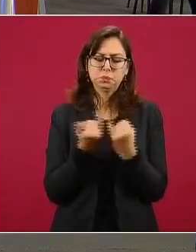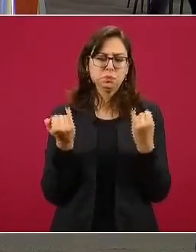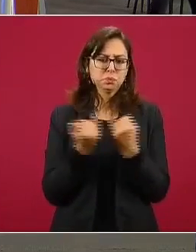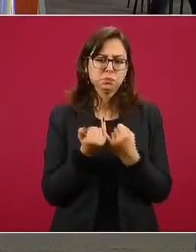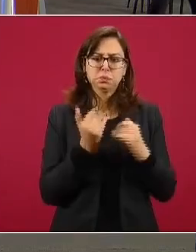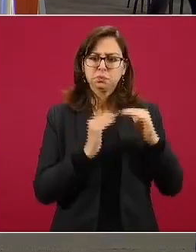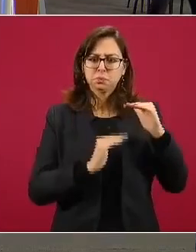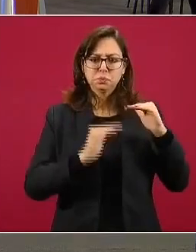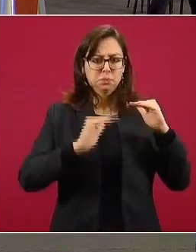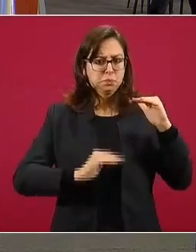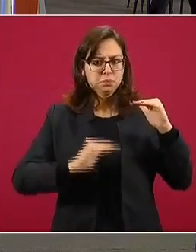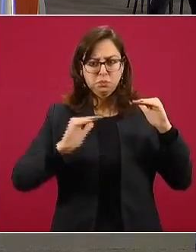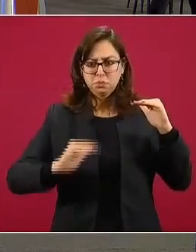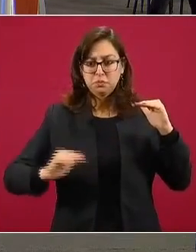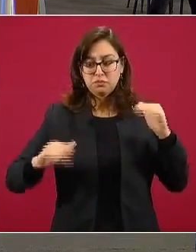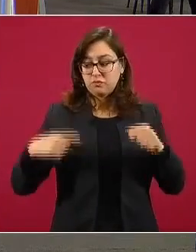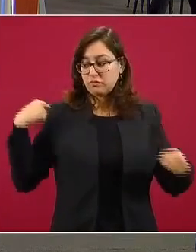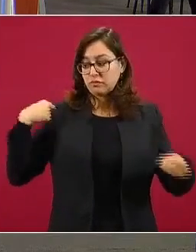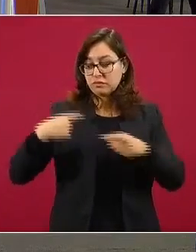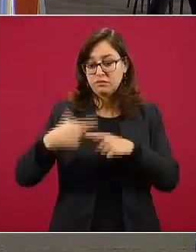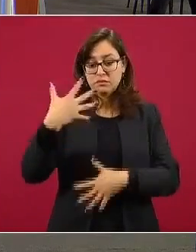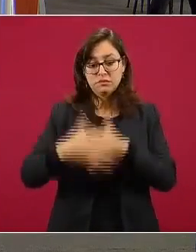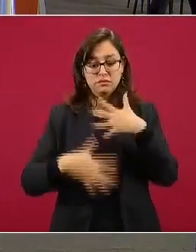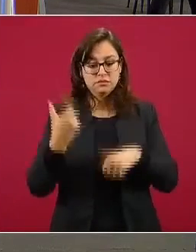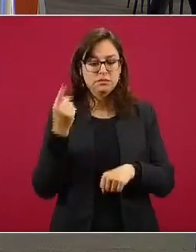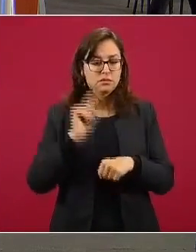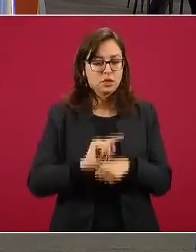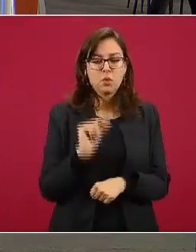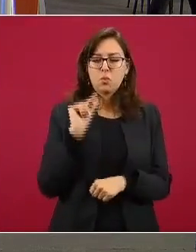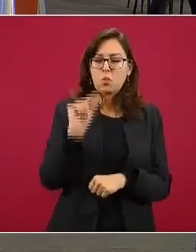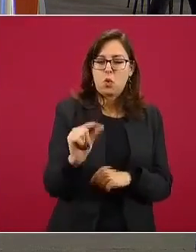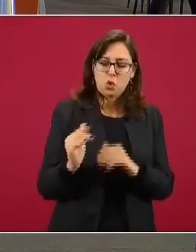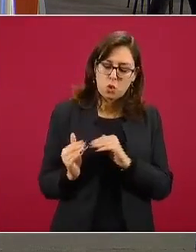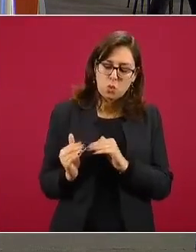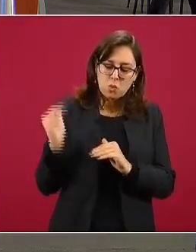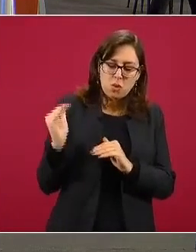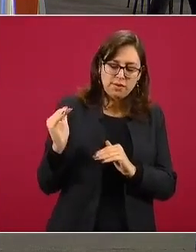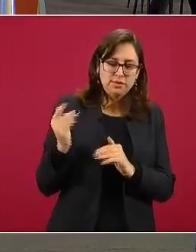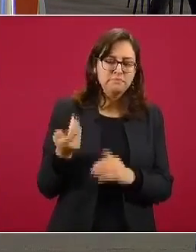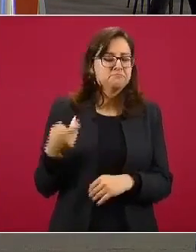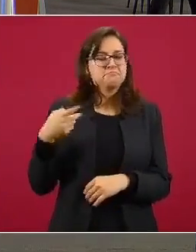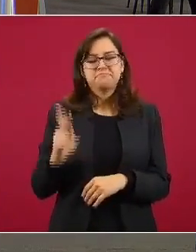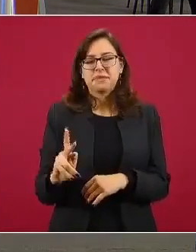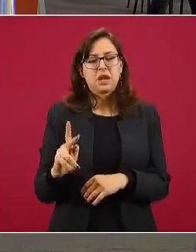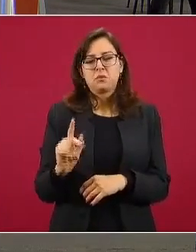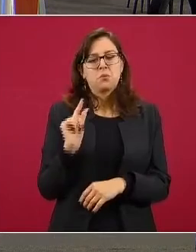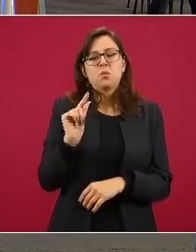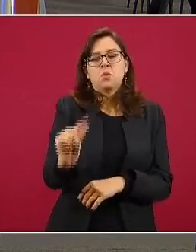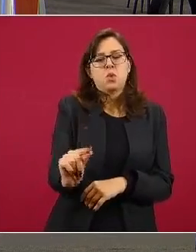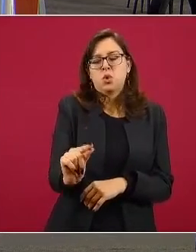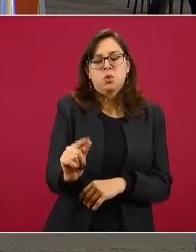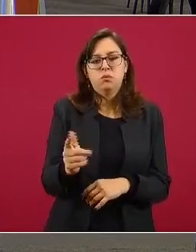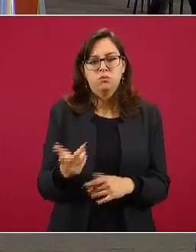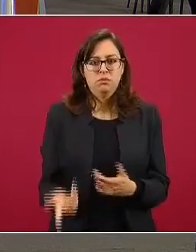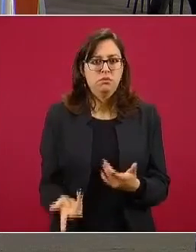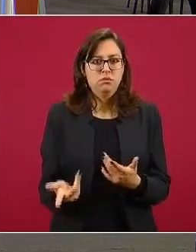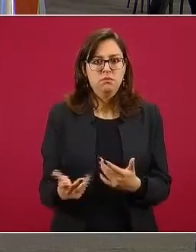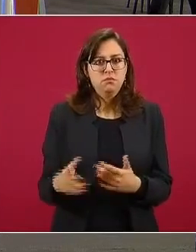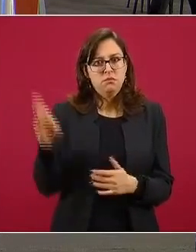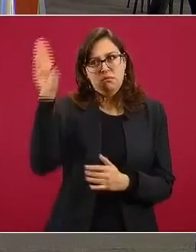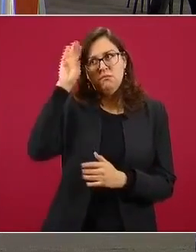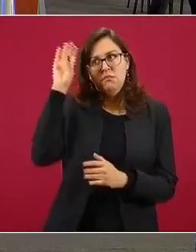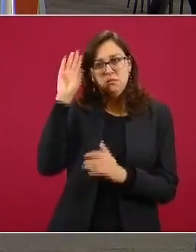incremento, también en la última quincena, un poco más, quizá tres semanas, pero no es un cambio que supere la